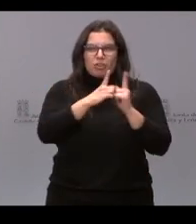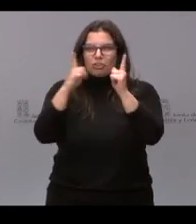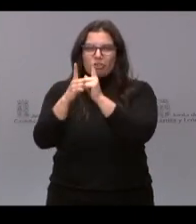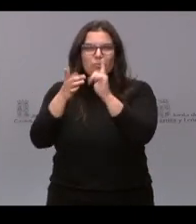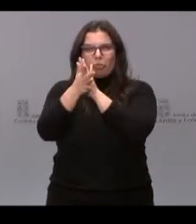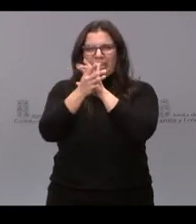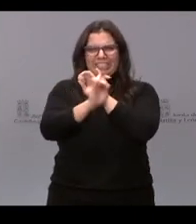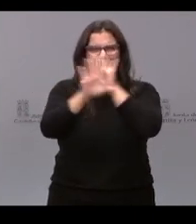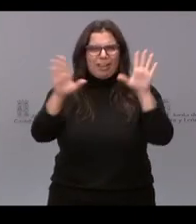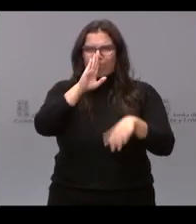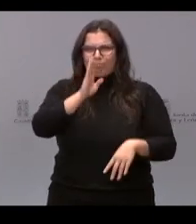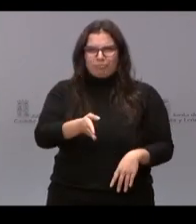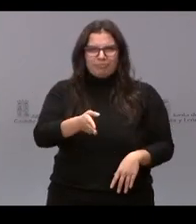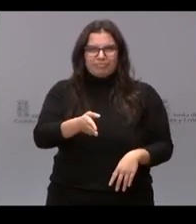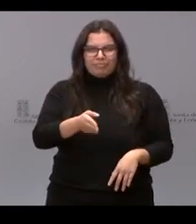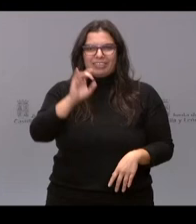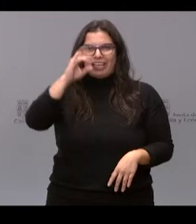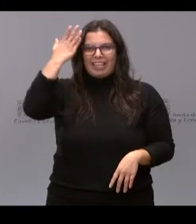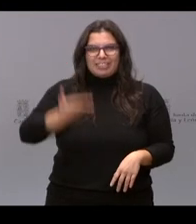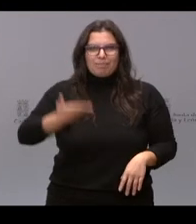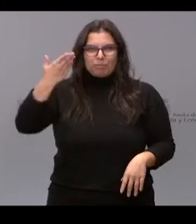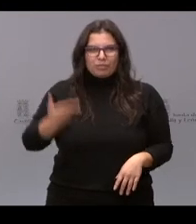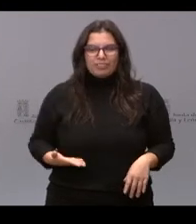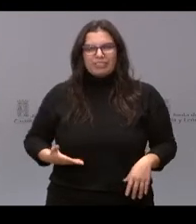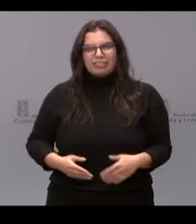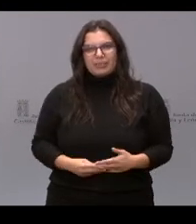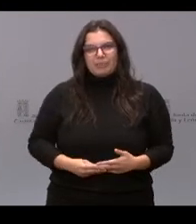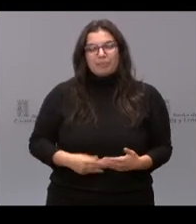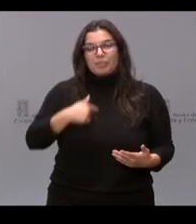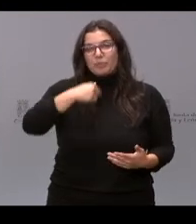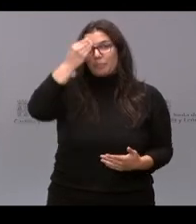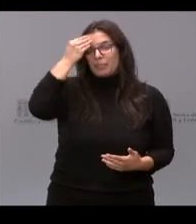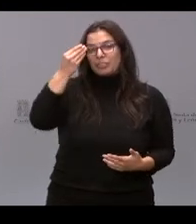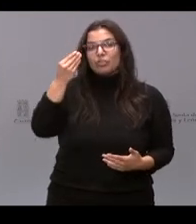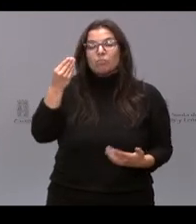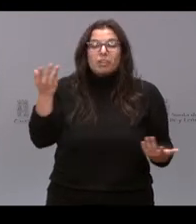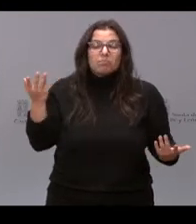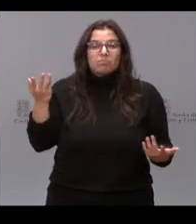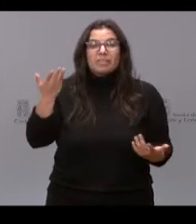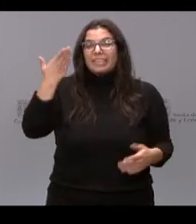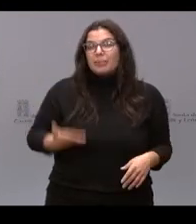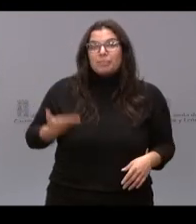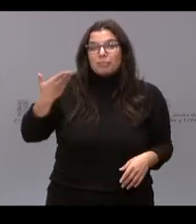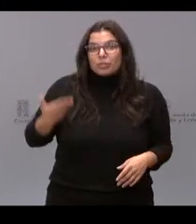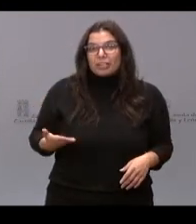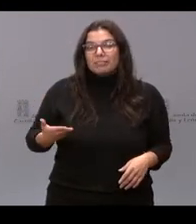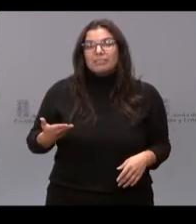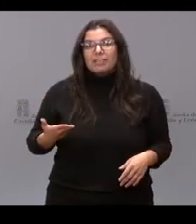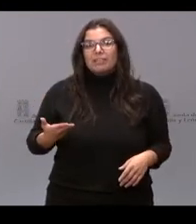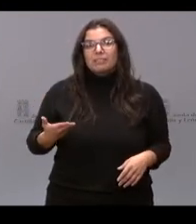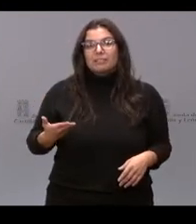concisos y habéis dicho ideas muy importantes. Y yo creo que lo importante es que